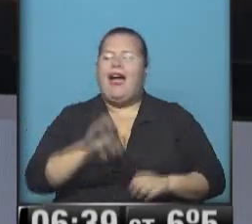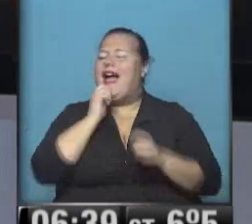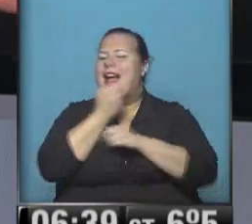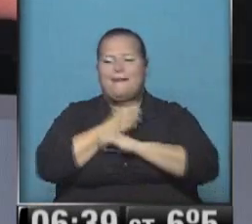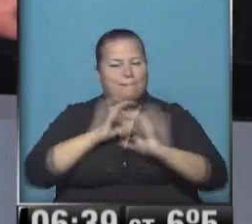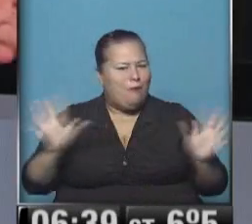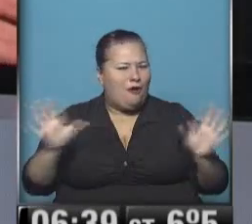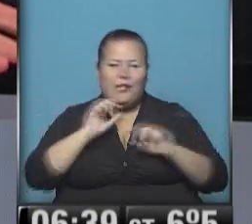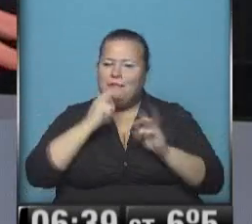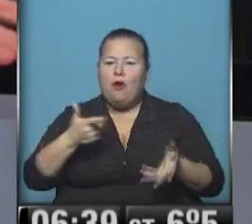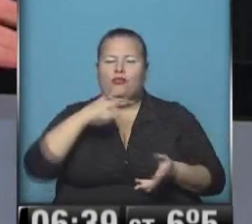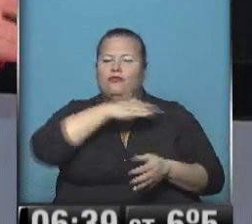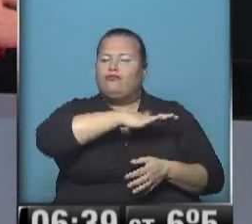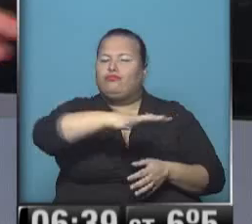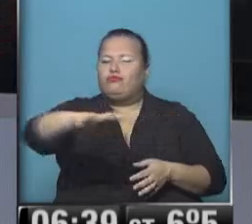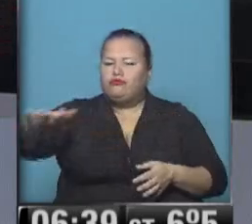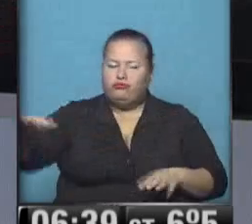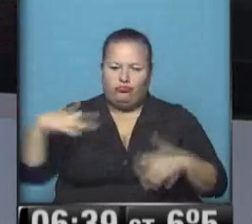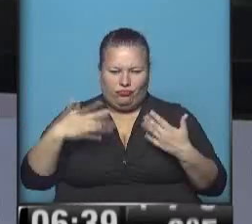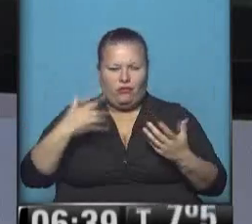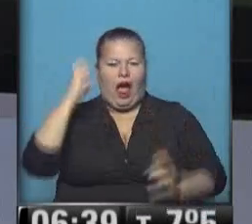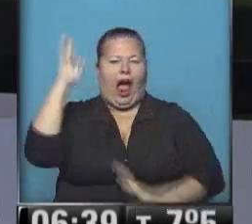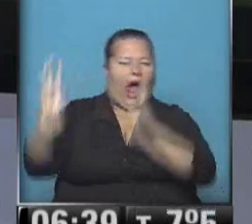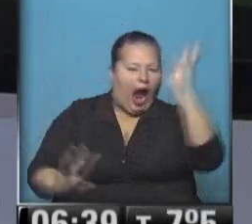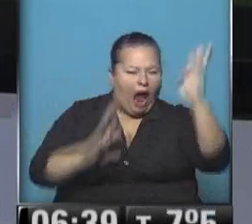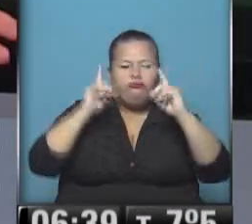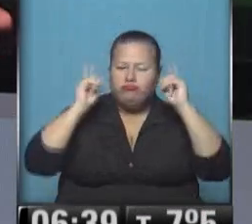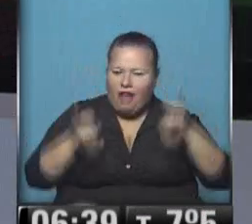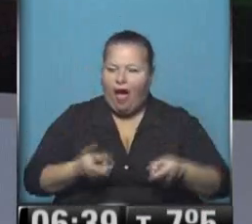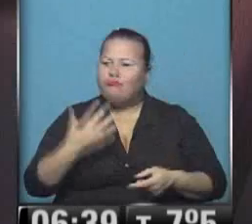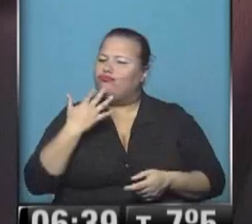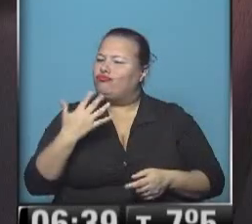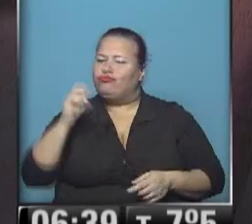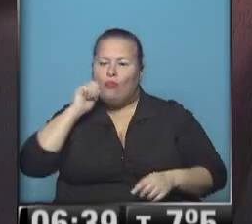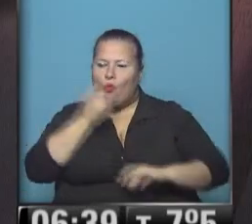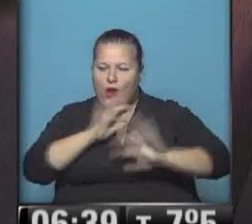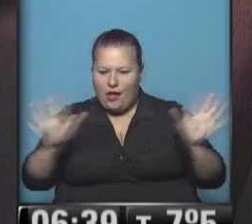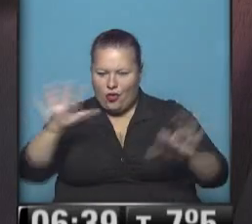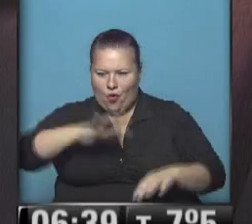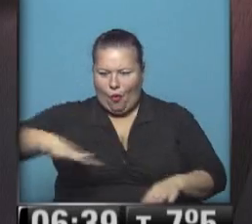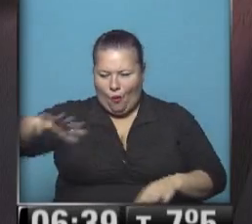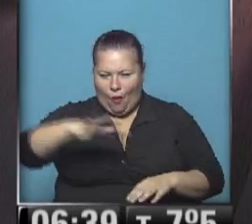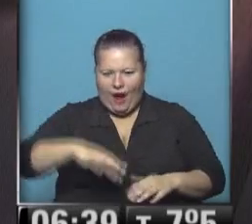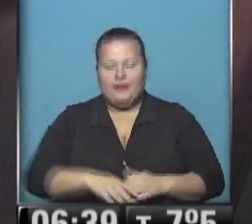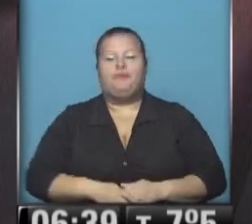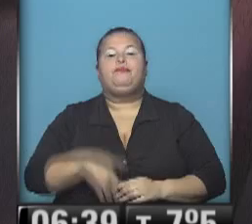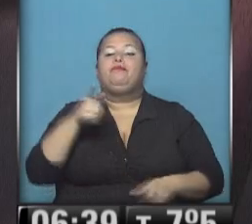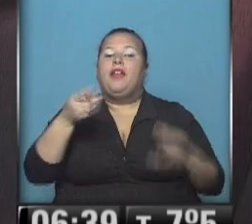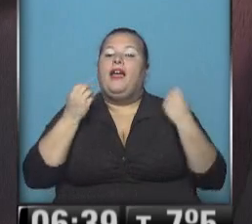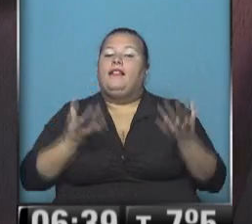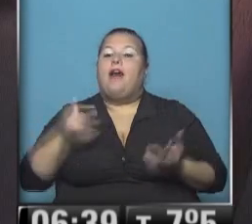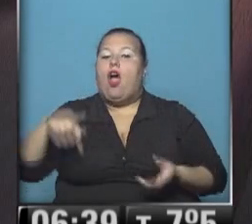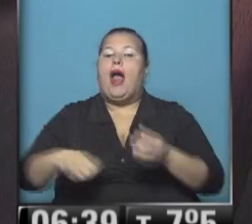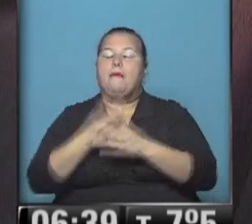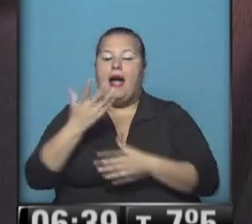Hermosos esas llanuras, con sus árboles también, muy, muy, muy lindos paisajes. Ahí, ¿qué pasa esta